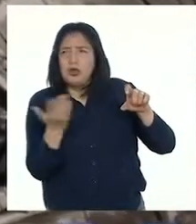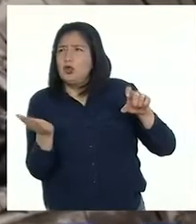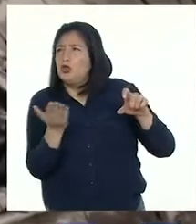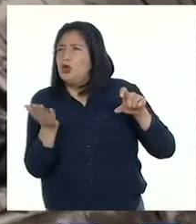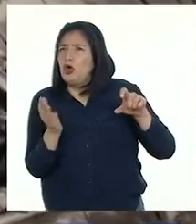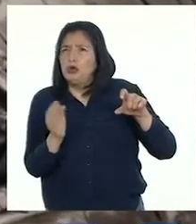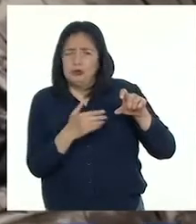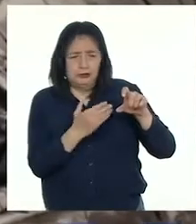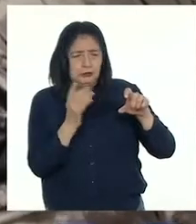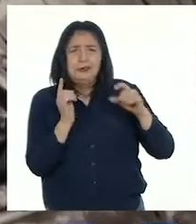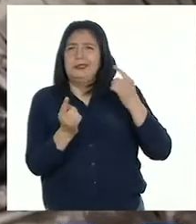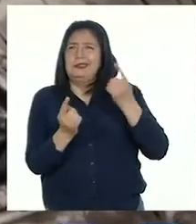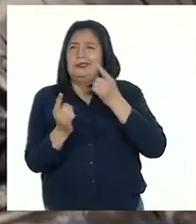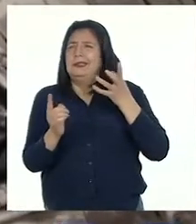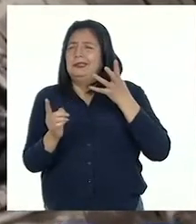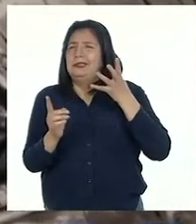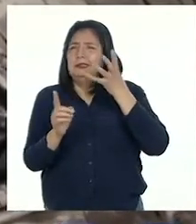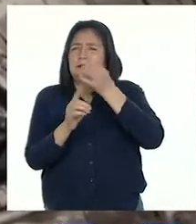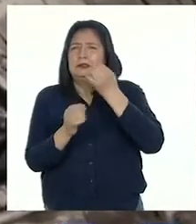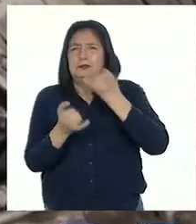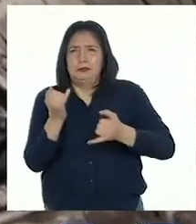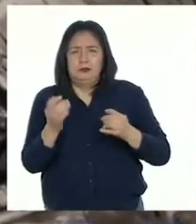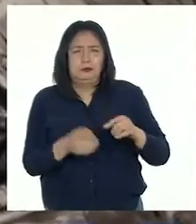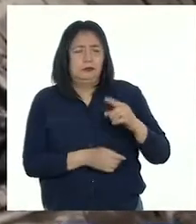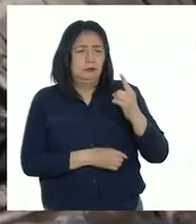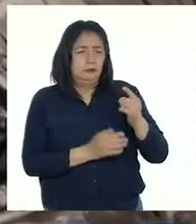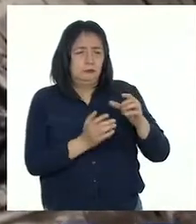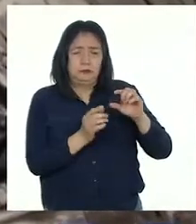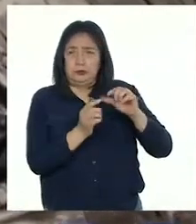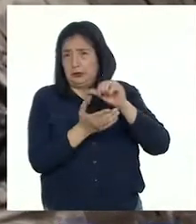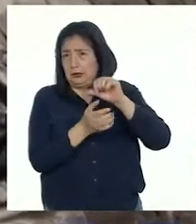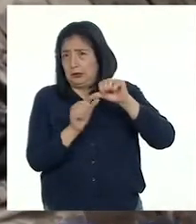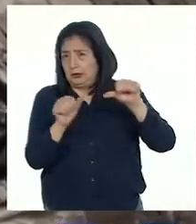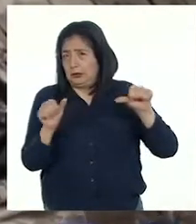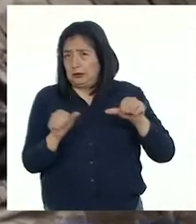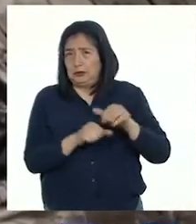terminaba cada reto. Puse un trabajo por cada área.